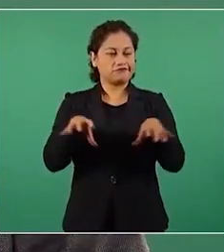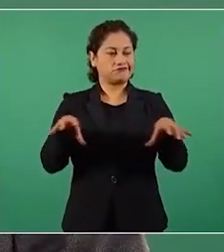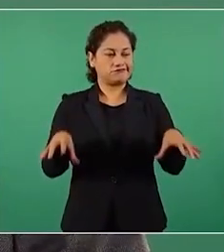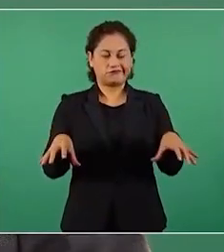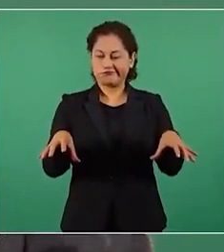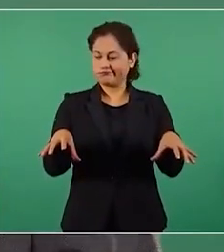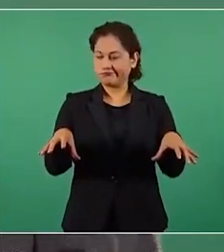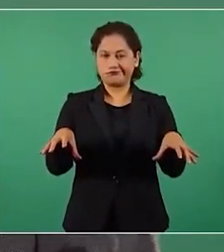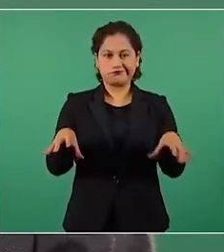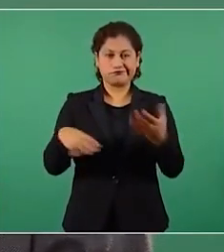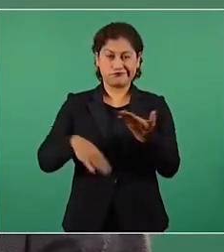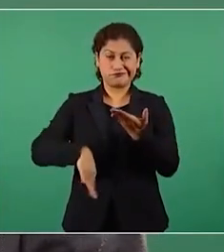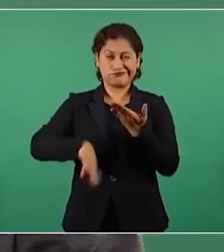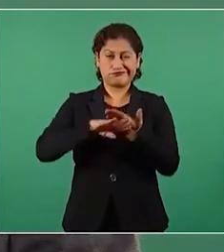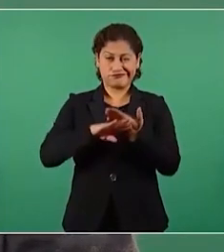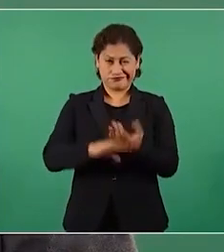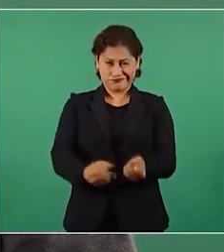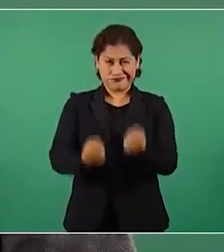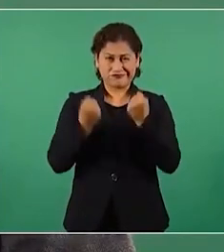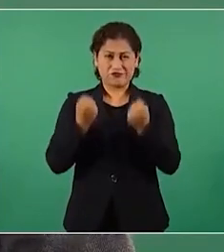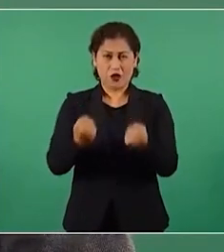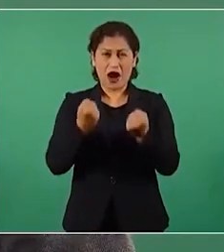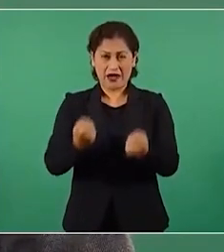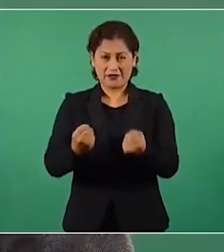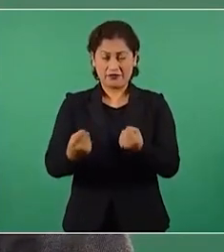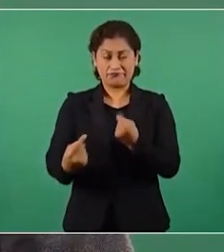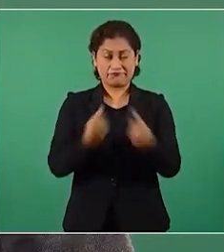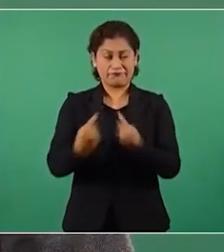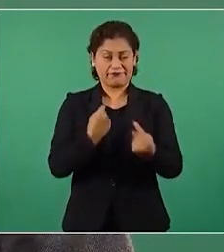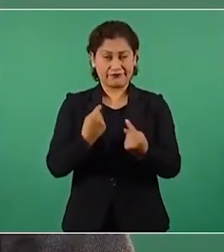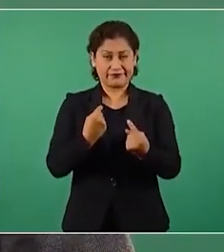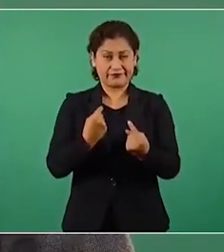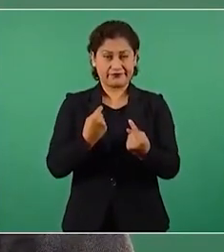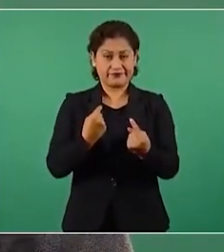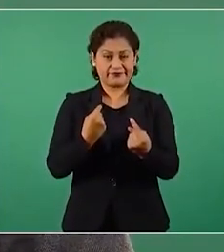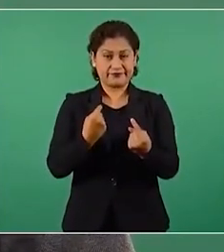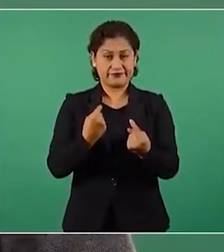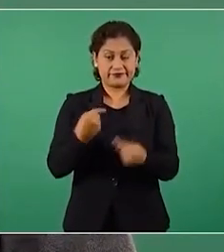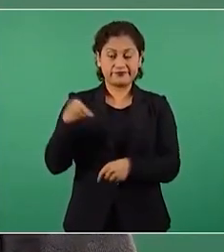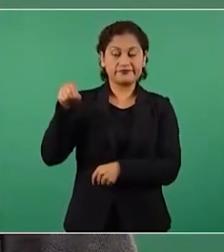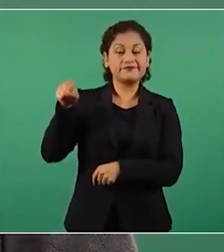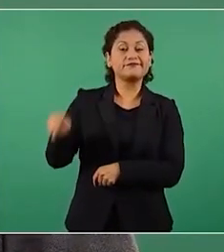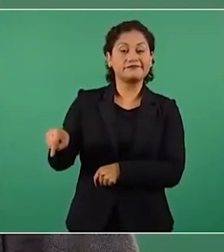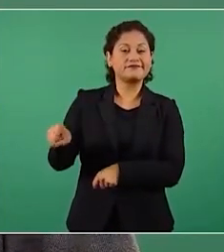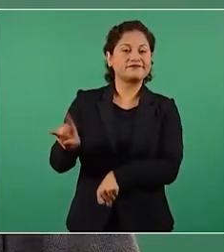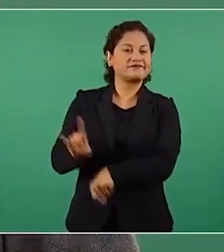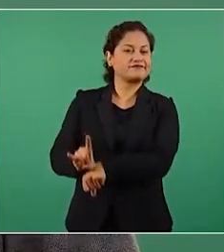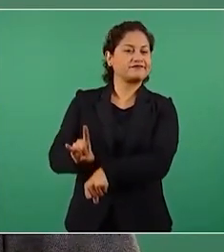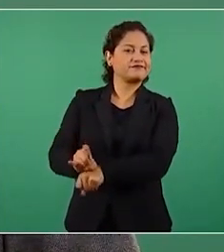es el pseudo independiente.